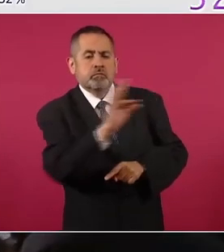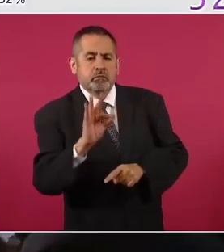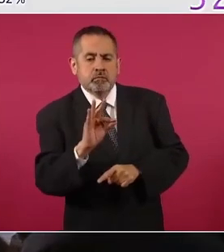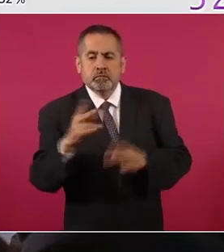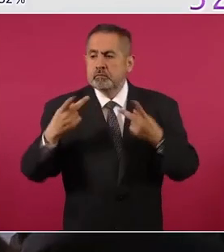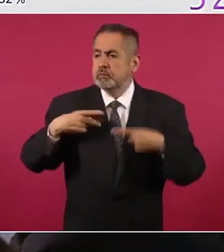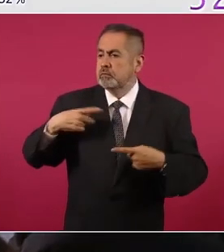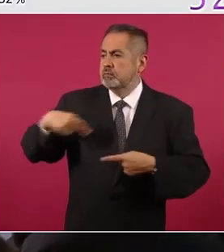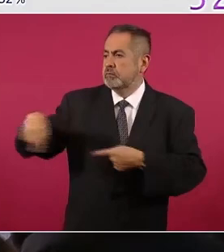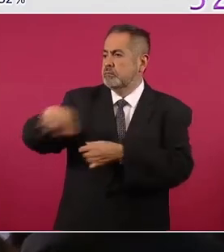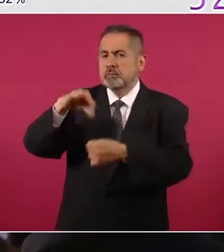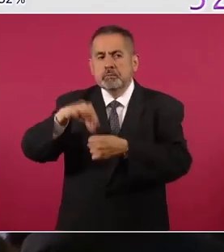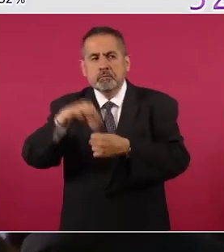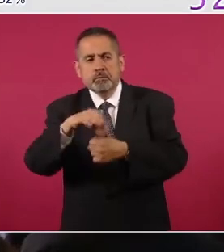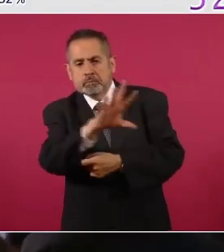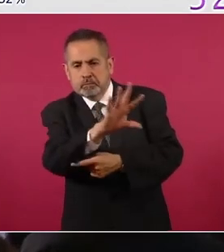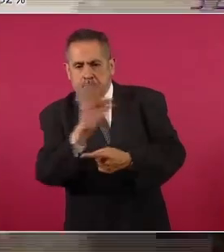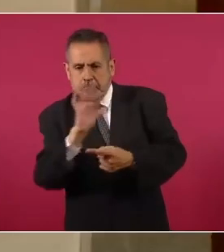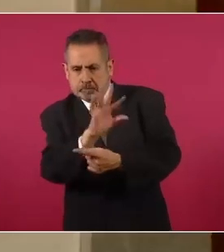ciudadanía.